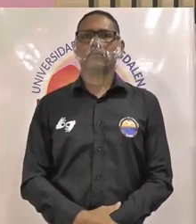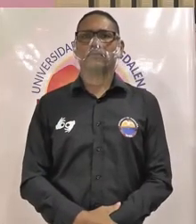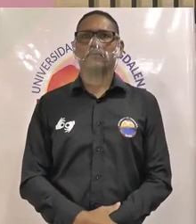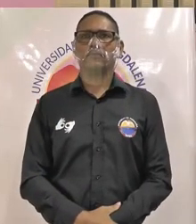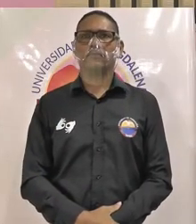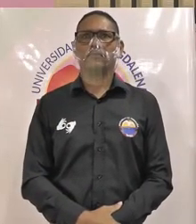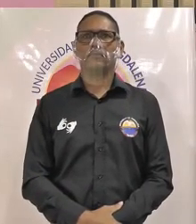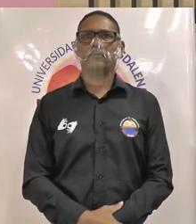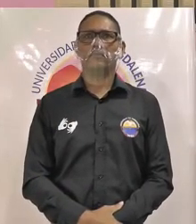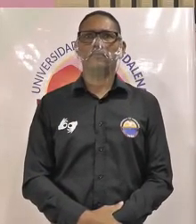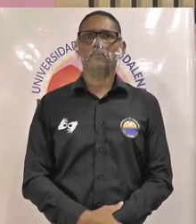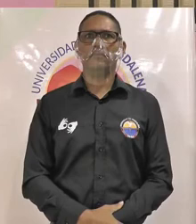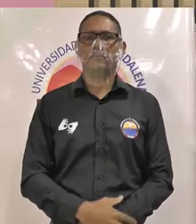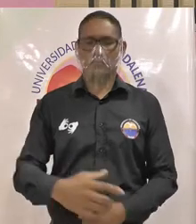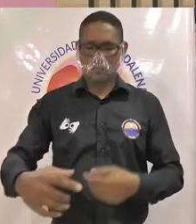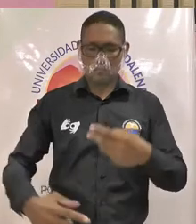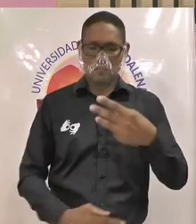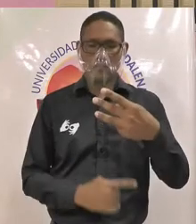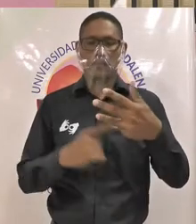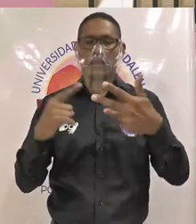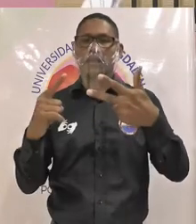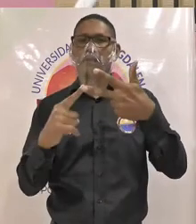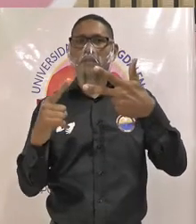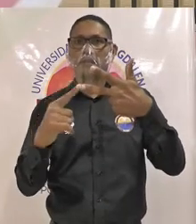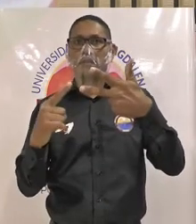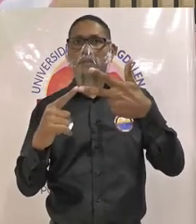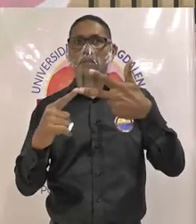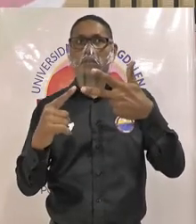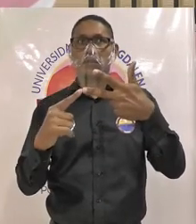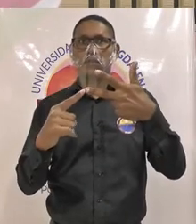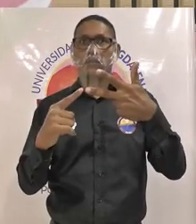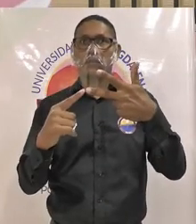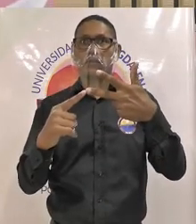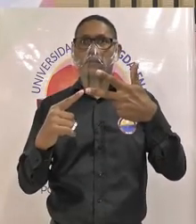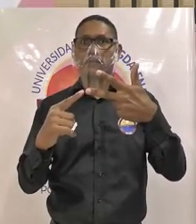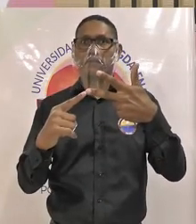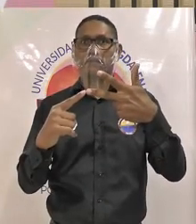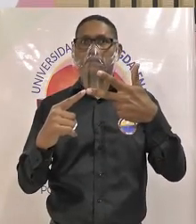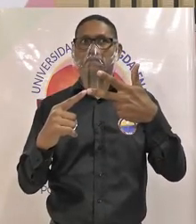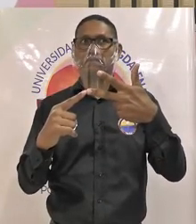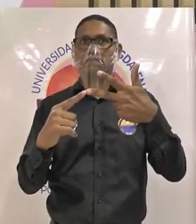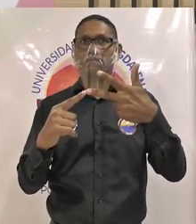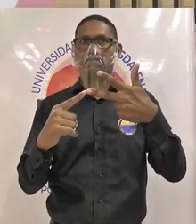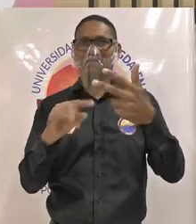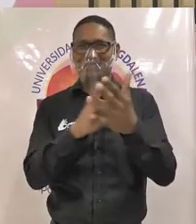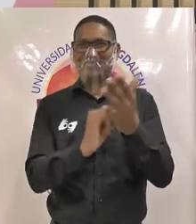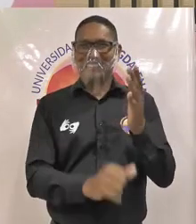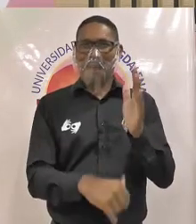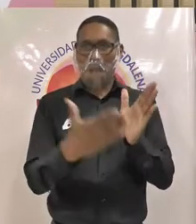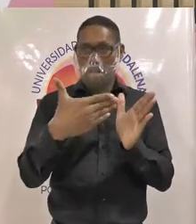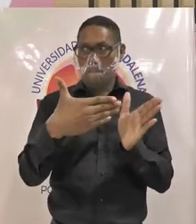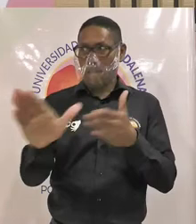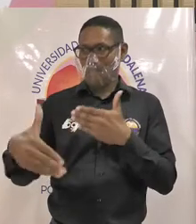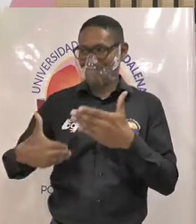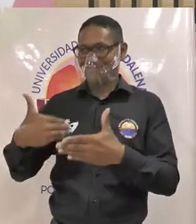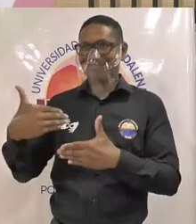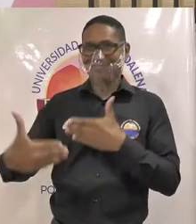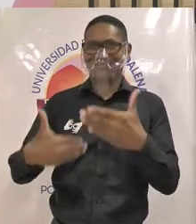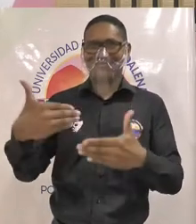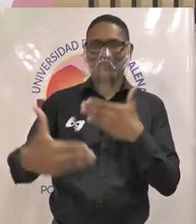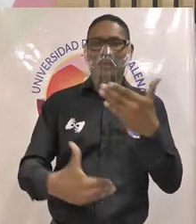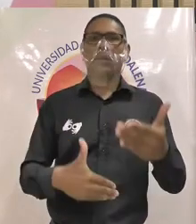bueno tercer compromiso hicieron uso del tiempo tercer compromiso asignado en el plan de desarrollo de la